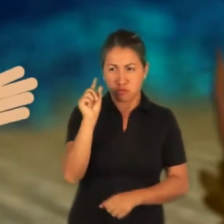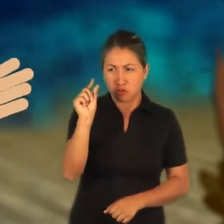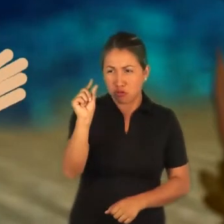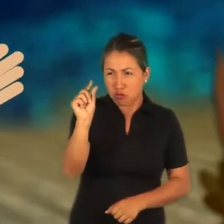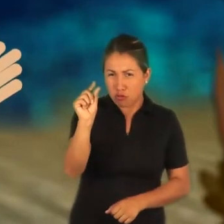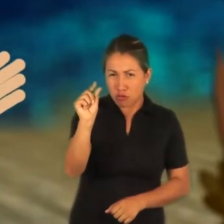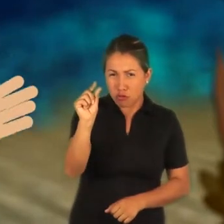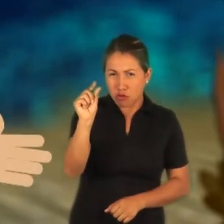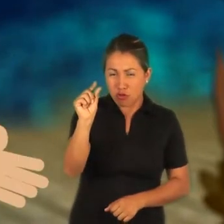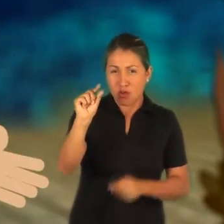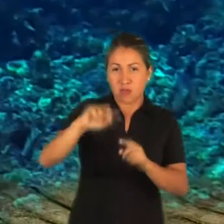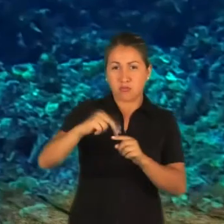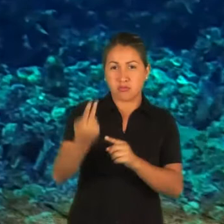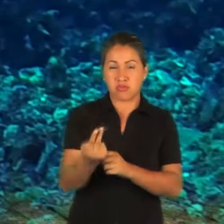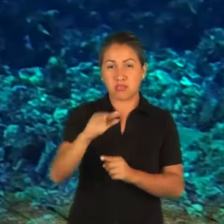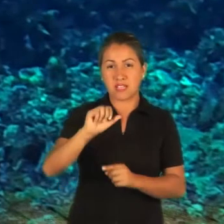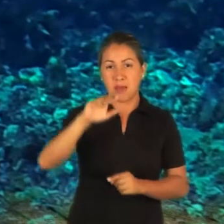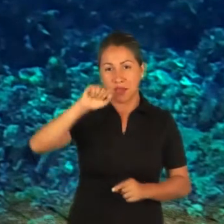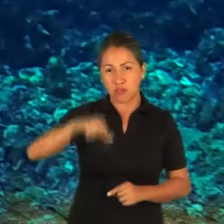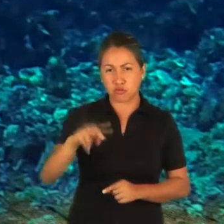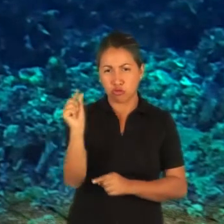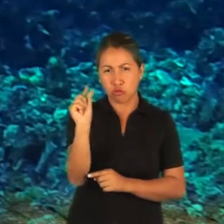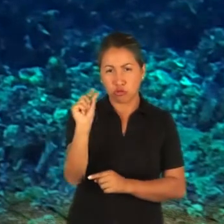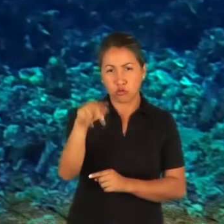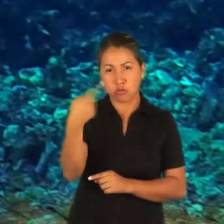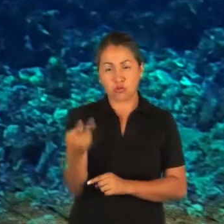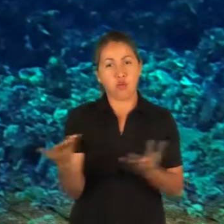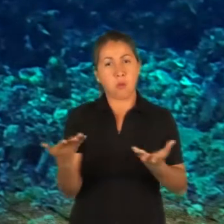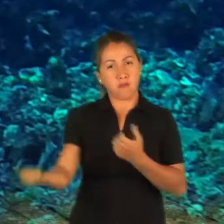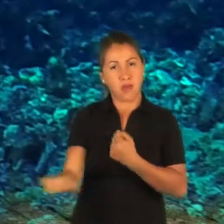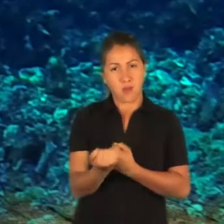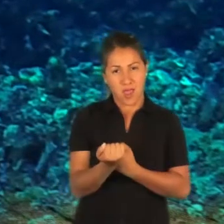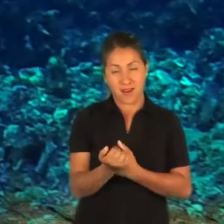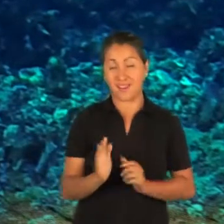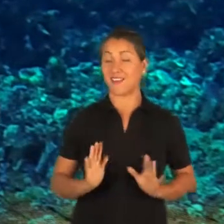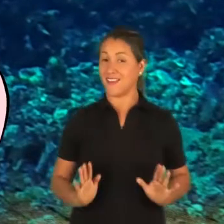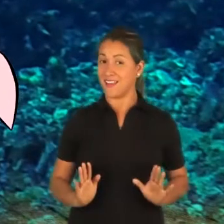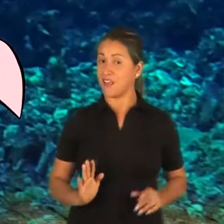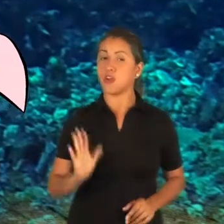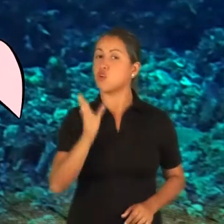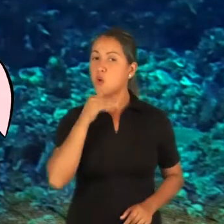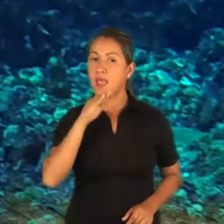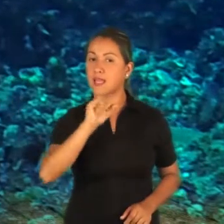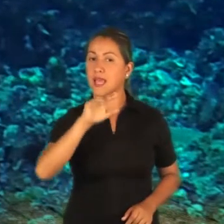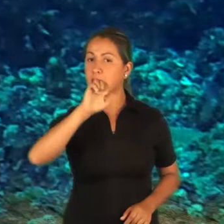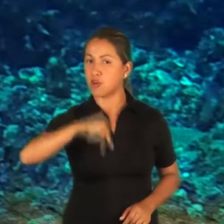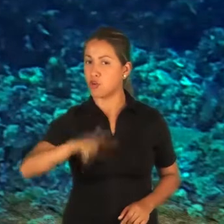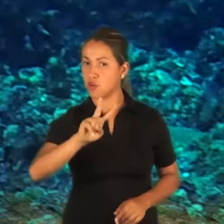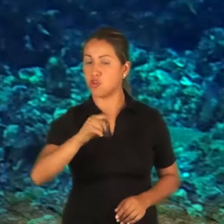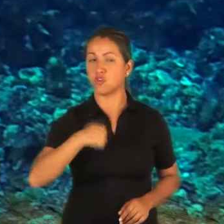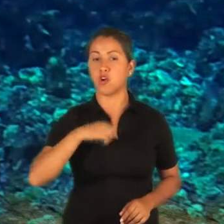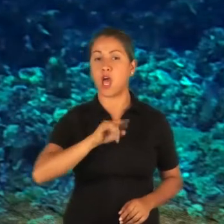camaroncito muy pequeñito. Se enoja. ¡No somos camarones! Mi nombre es